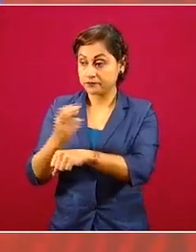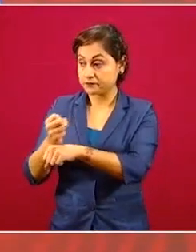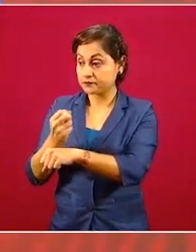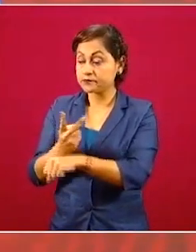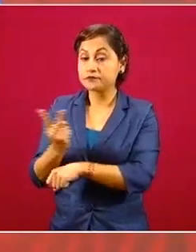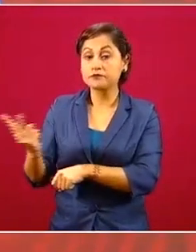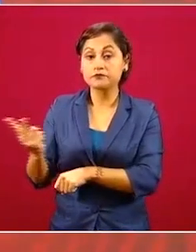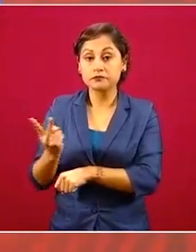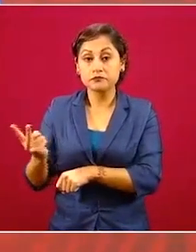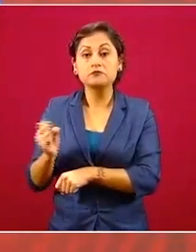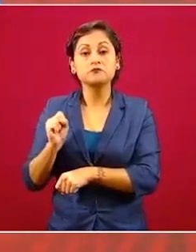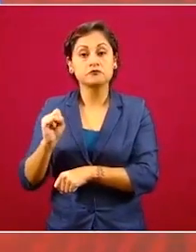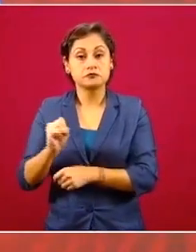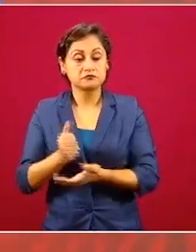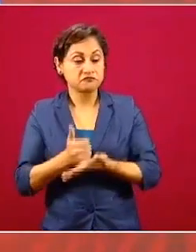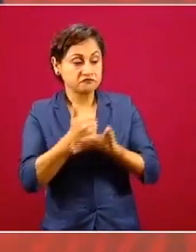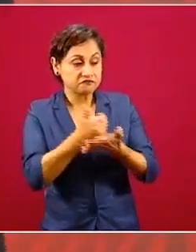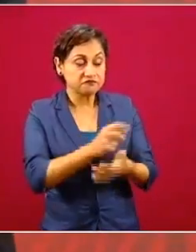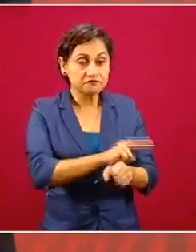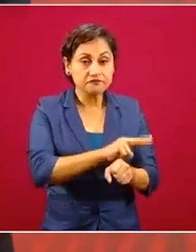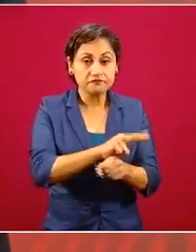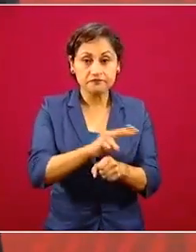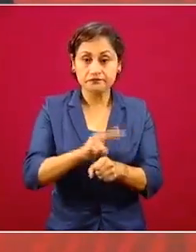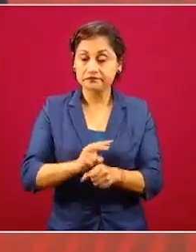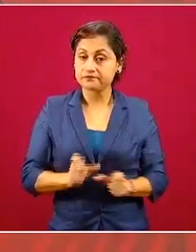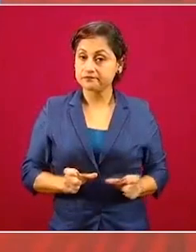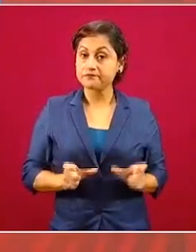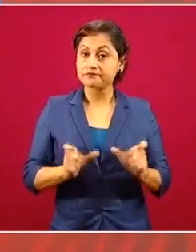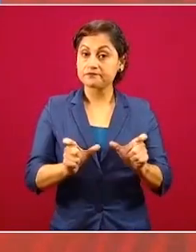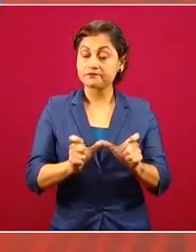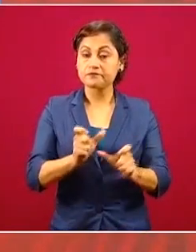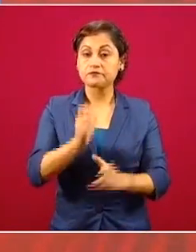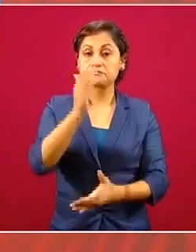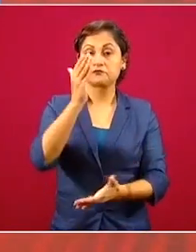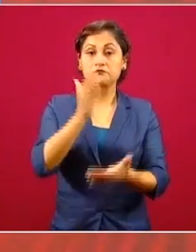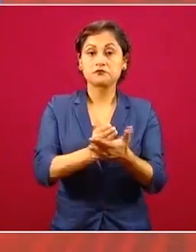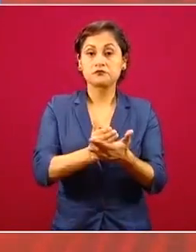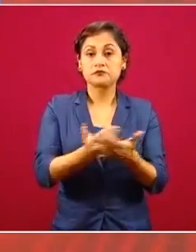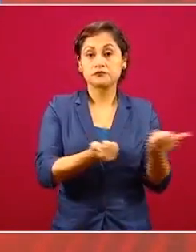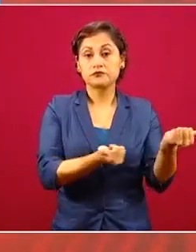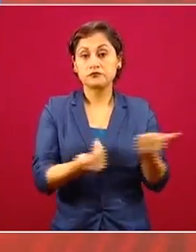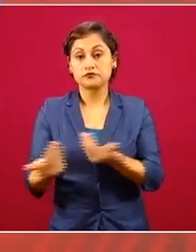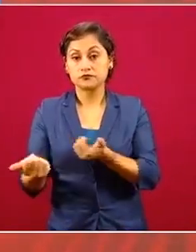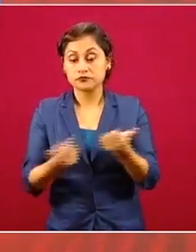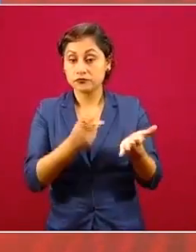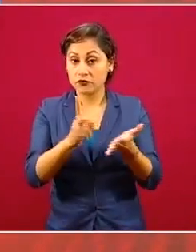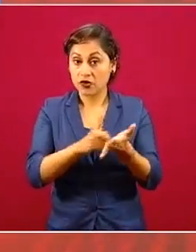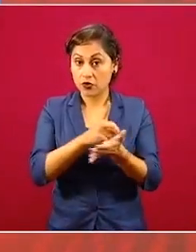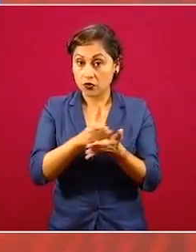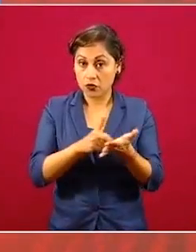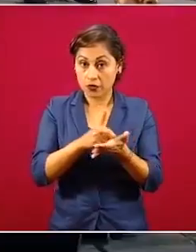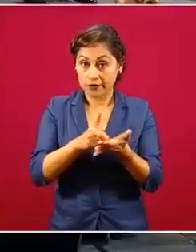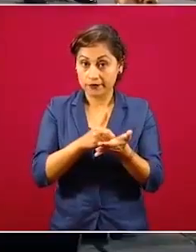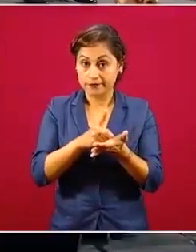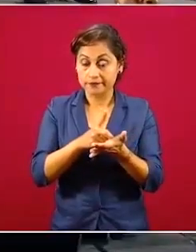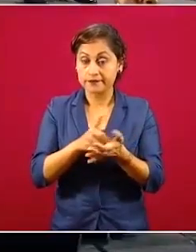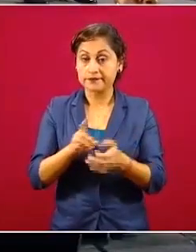el traslado de droga a Estados Unidos